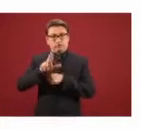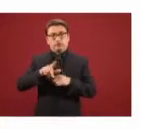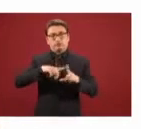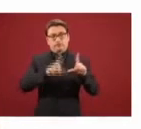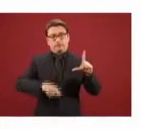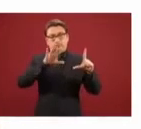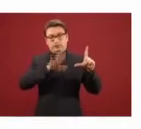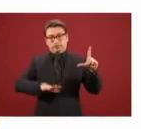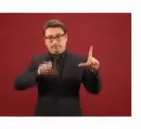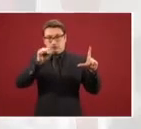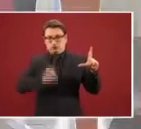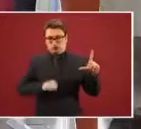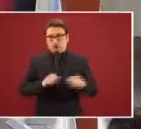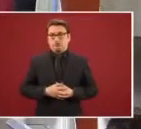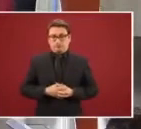sur de México.